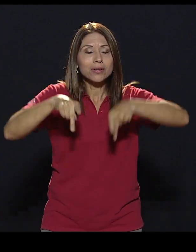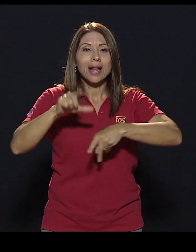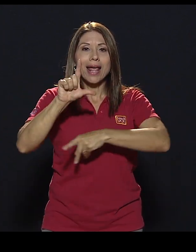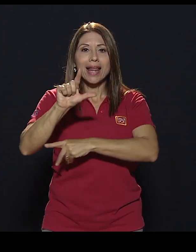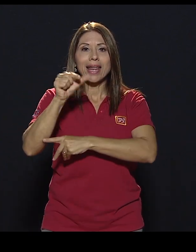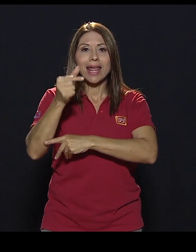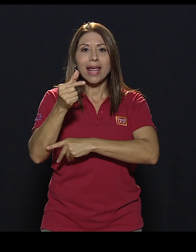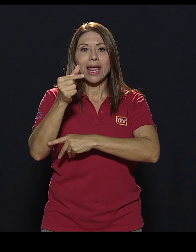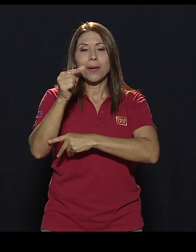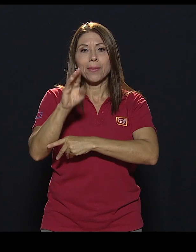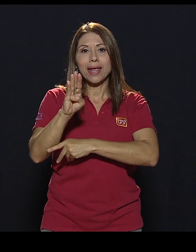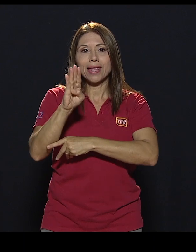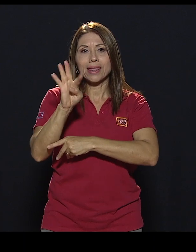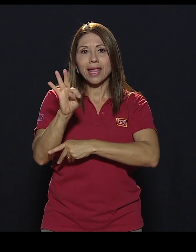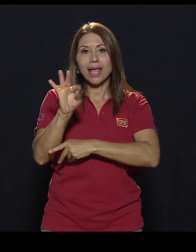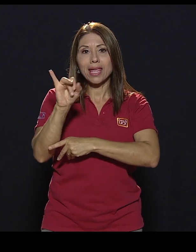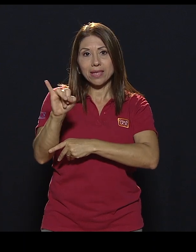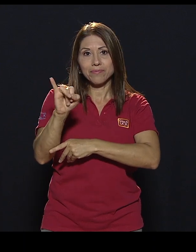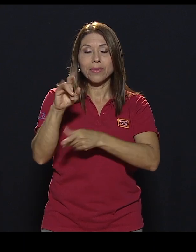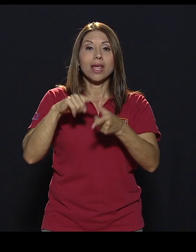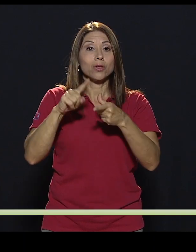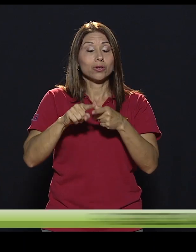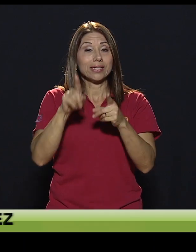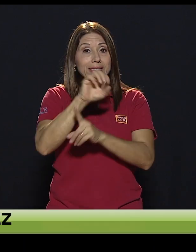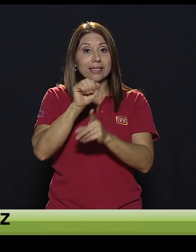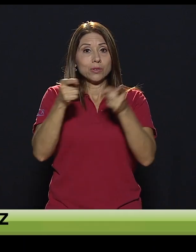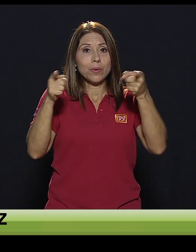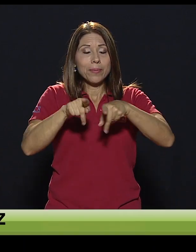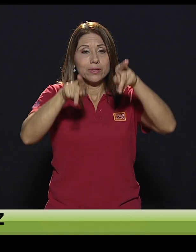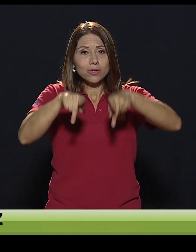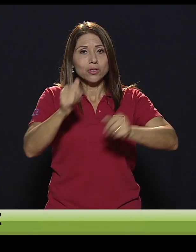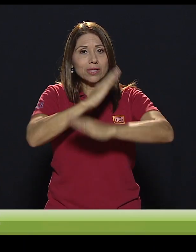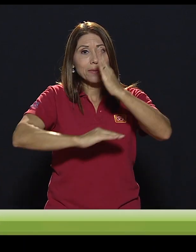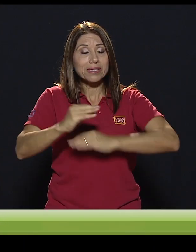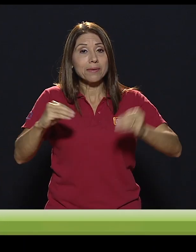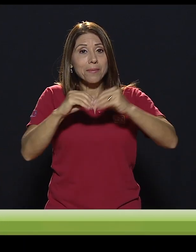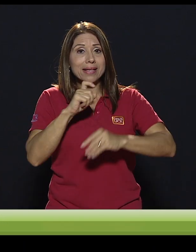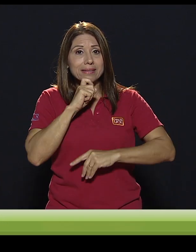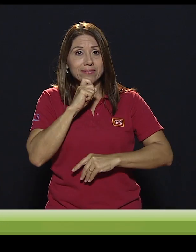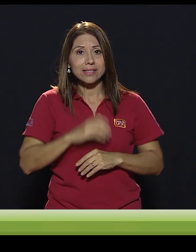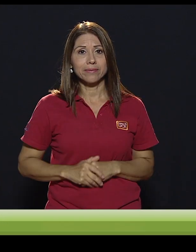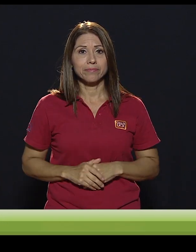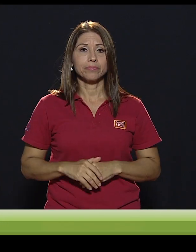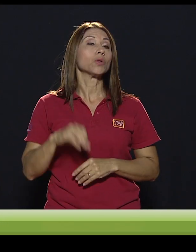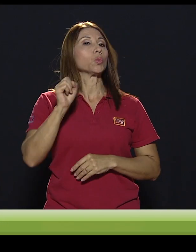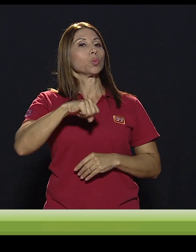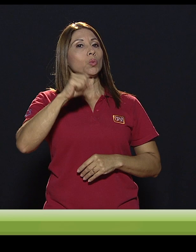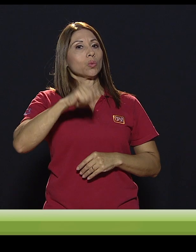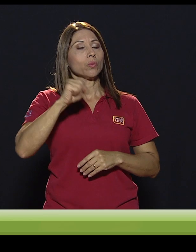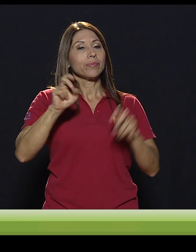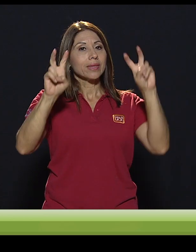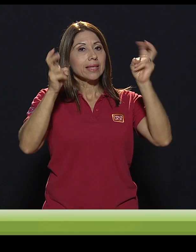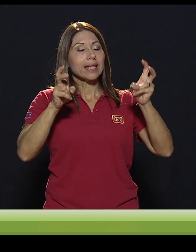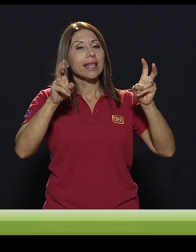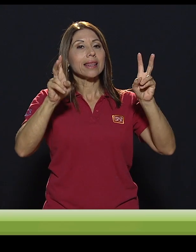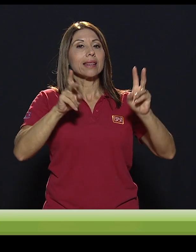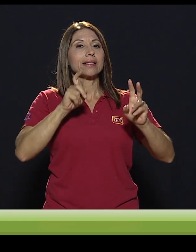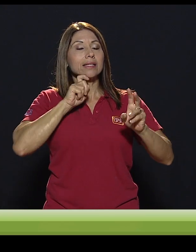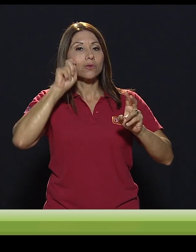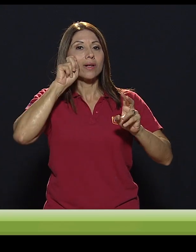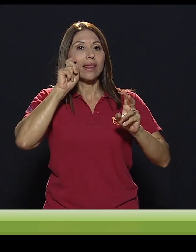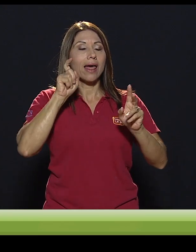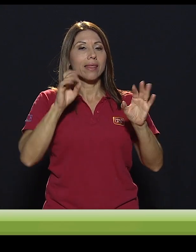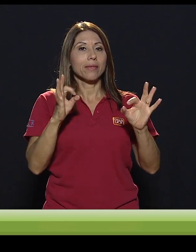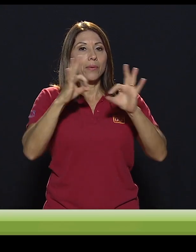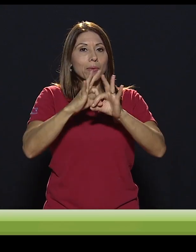y en el caso de las personas con discapacidad es aún más difícil. Claro, si ya tan solo tocar el tema de la sexualidad para una persona con discapacidad dentro de